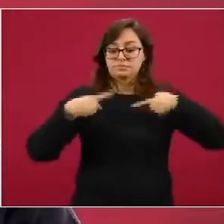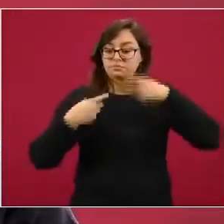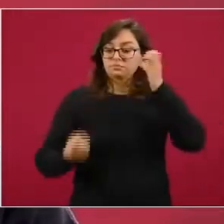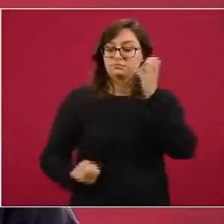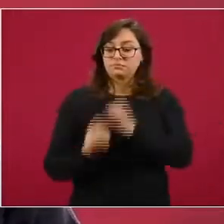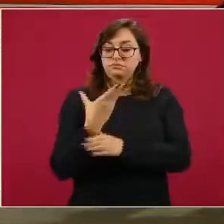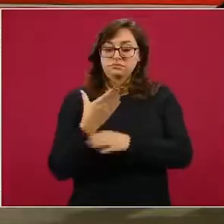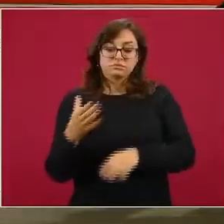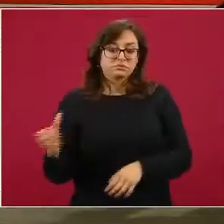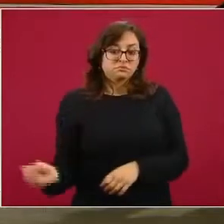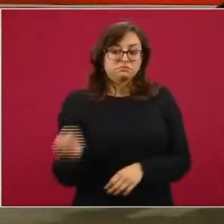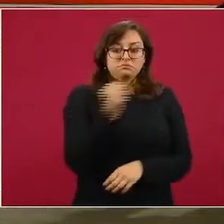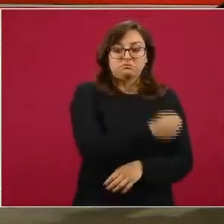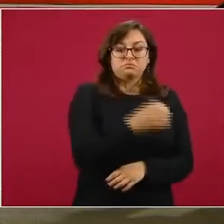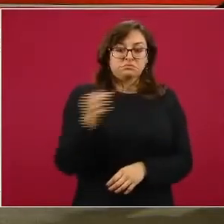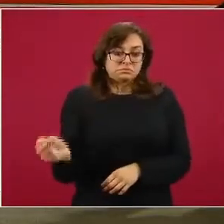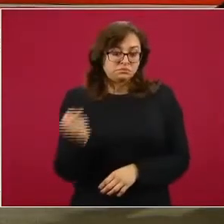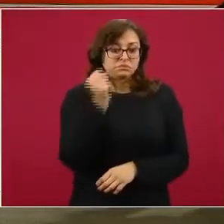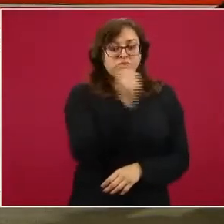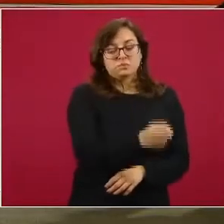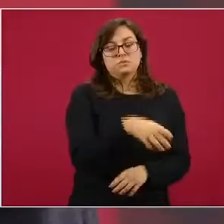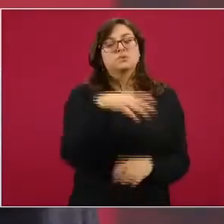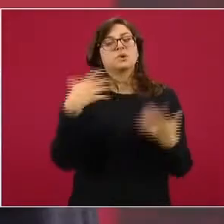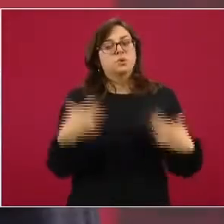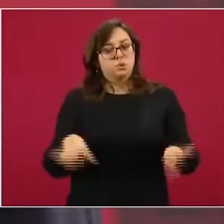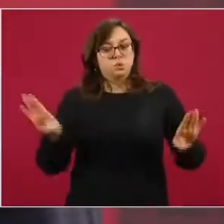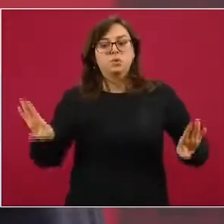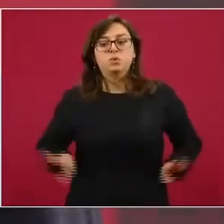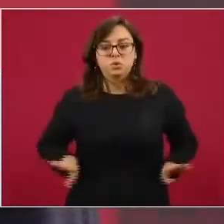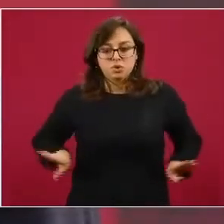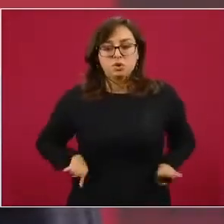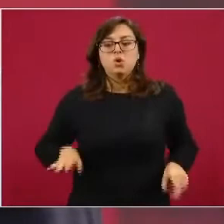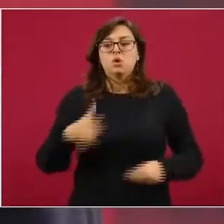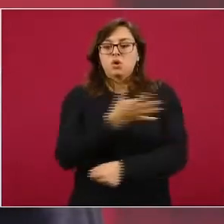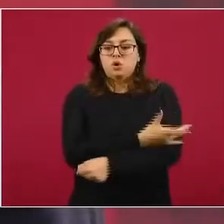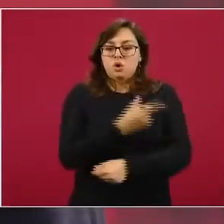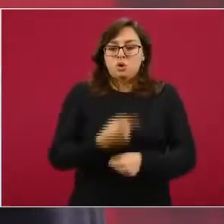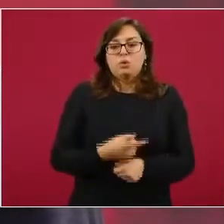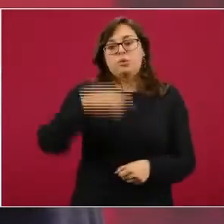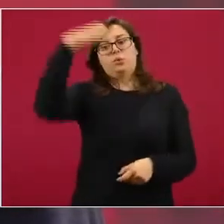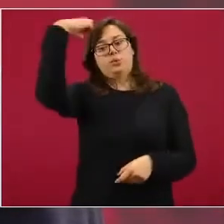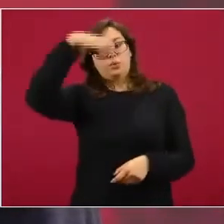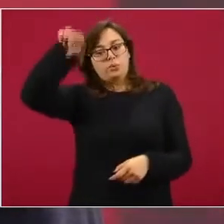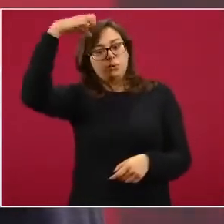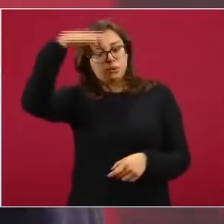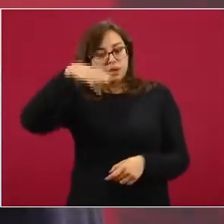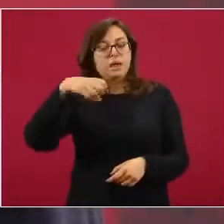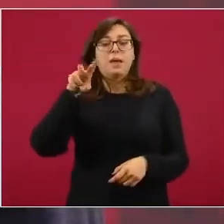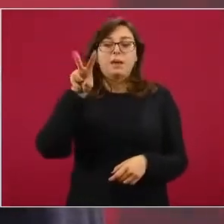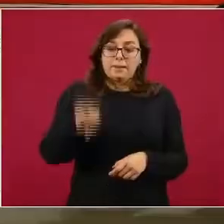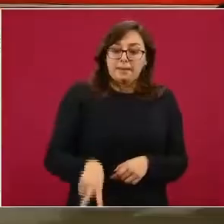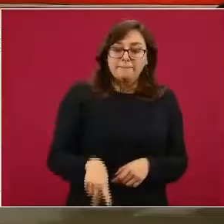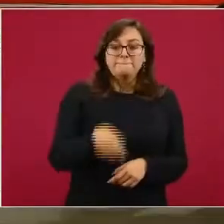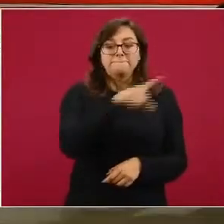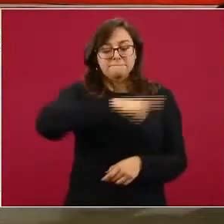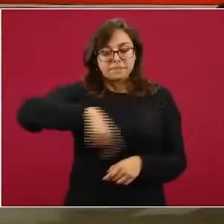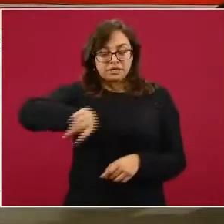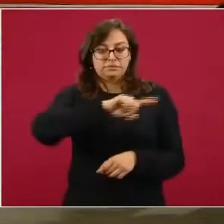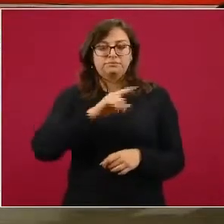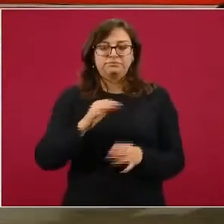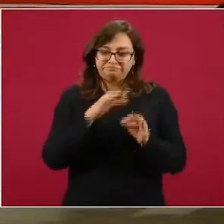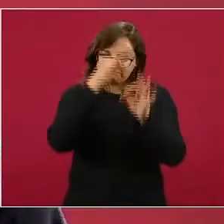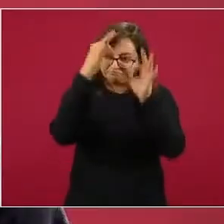de prestigio, gozan de experiencia, son personas íntegras, muy competentes, que están comprometidas con una acción